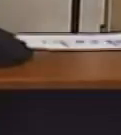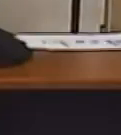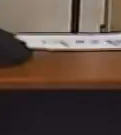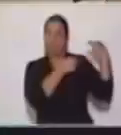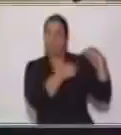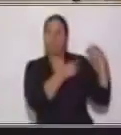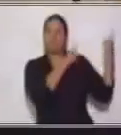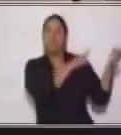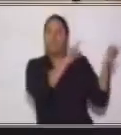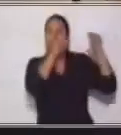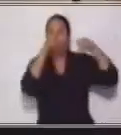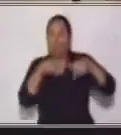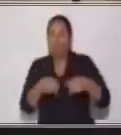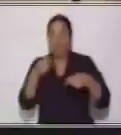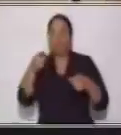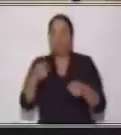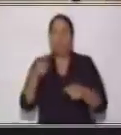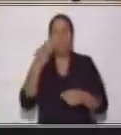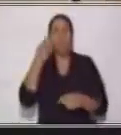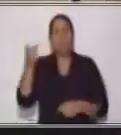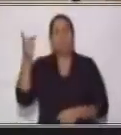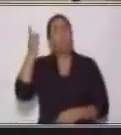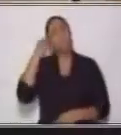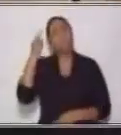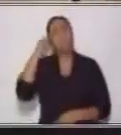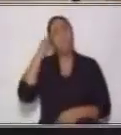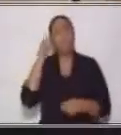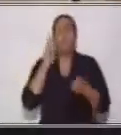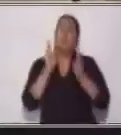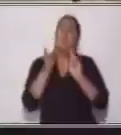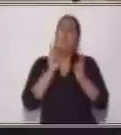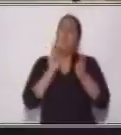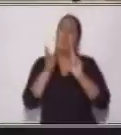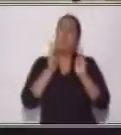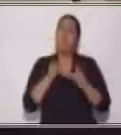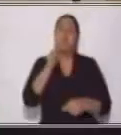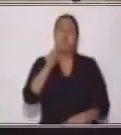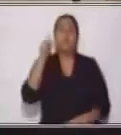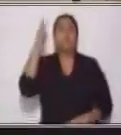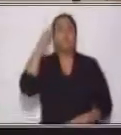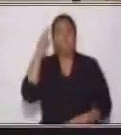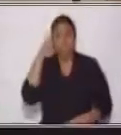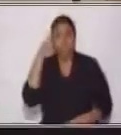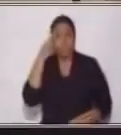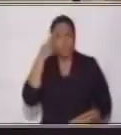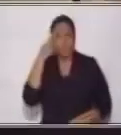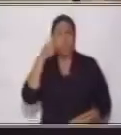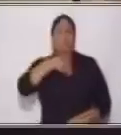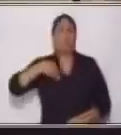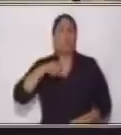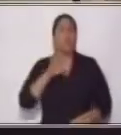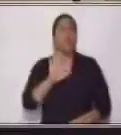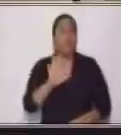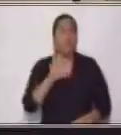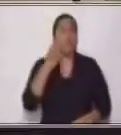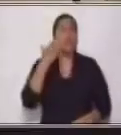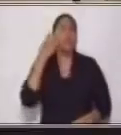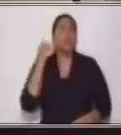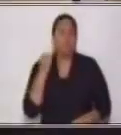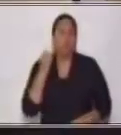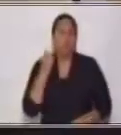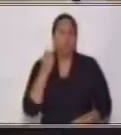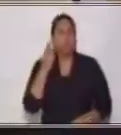pensemos y platiquemos. ¿Recuerdas tú el nombre de tus abuelos? Vamos a ver.